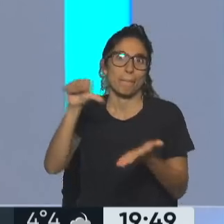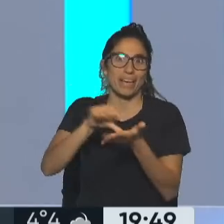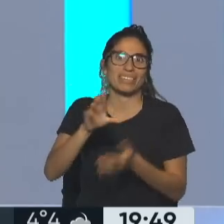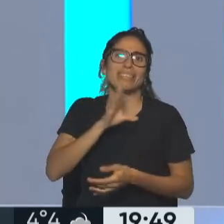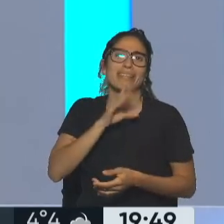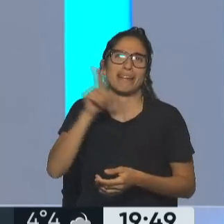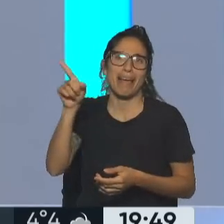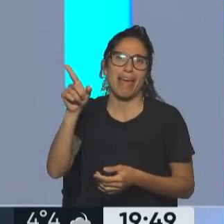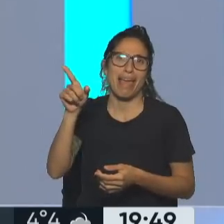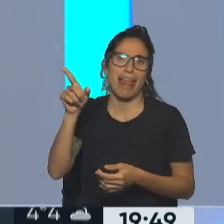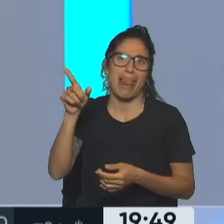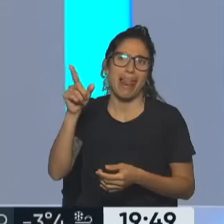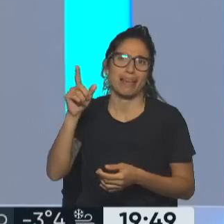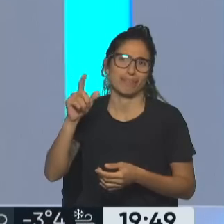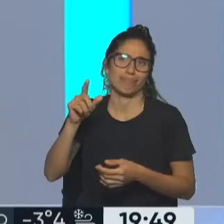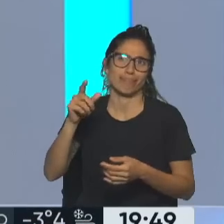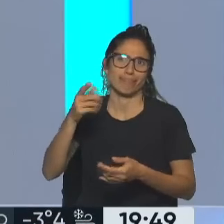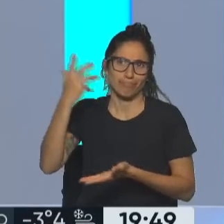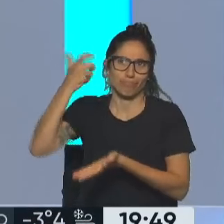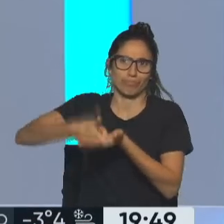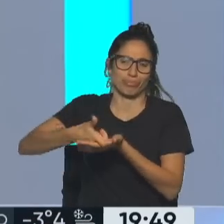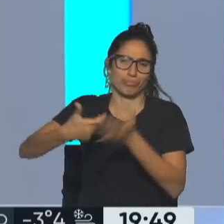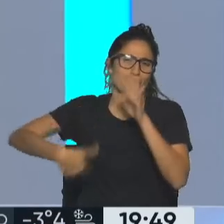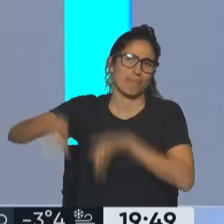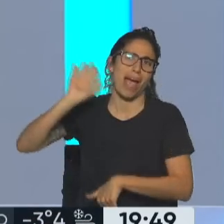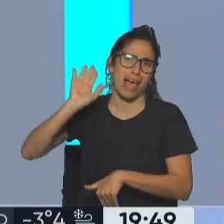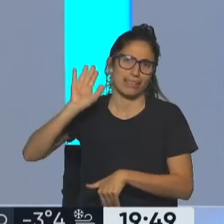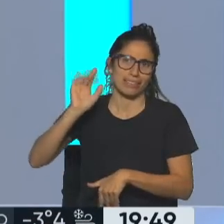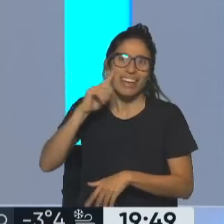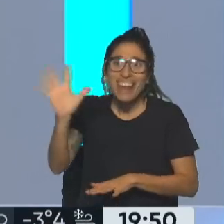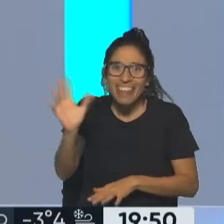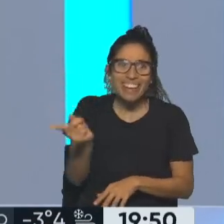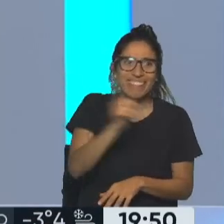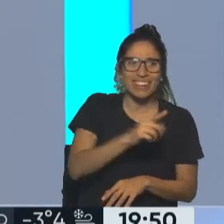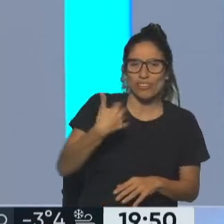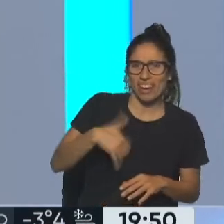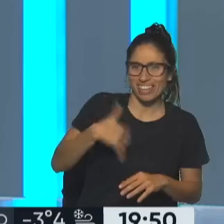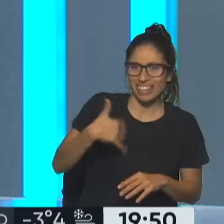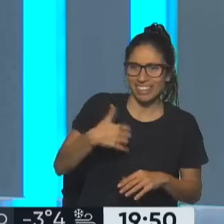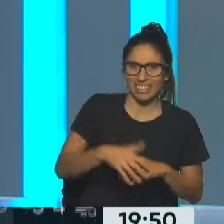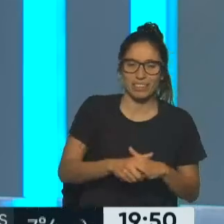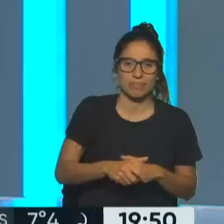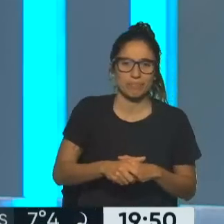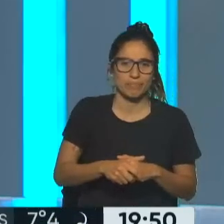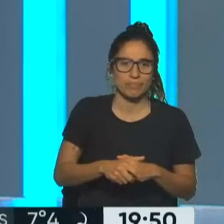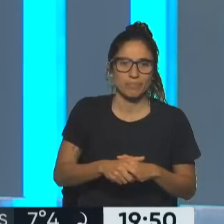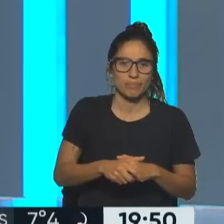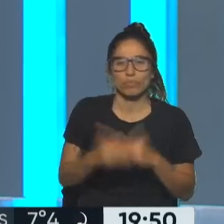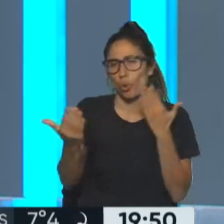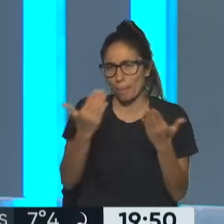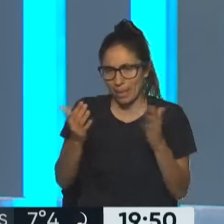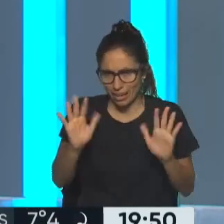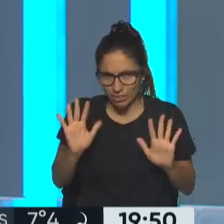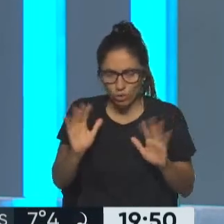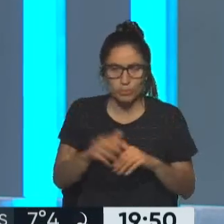porque da pérdidas. Son países grandes productores de ciencia y tecnología, y grandes exportadores. Uno de los candidatos, mi ley,